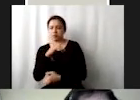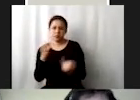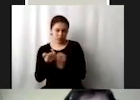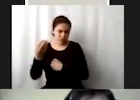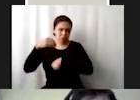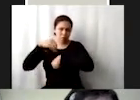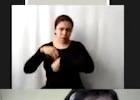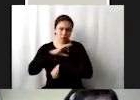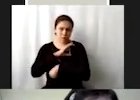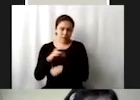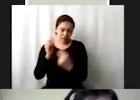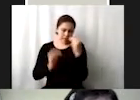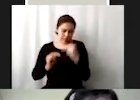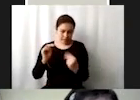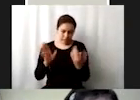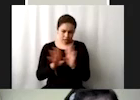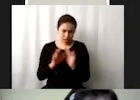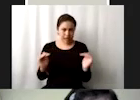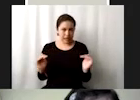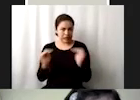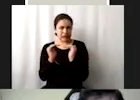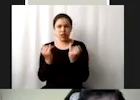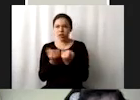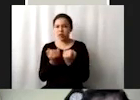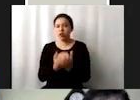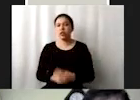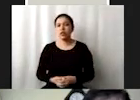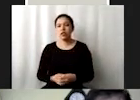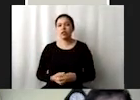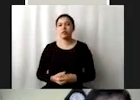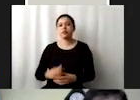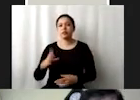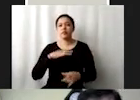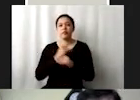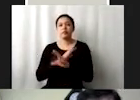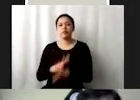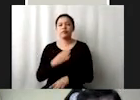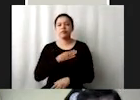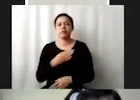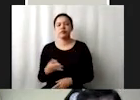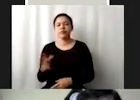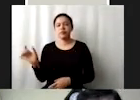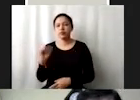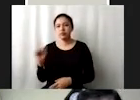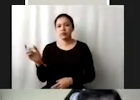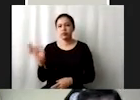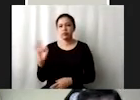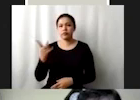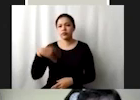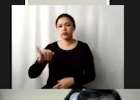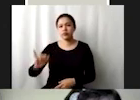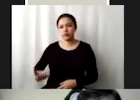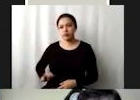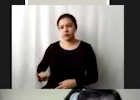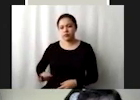en un nivel así ¿no? hay una base de datos muy buena que quizá les va a interesar se